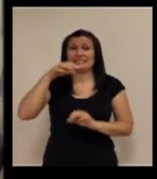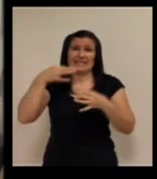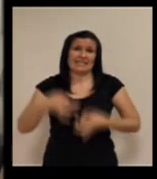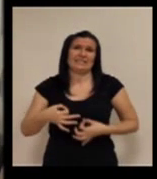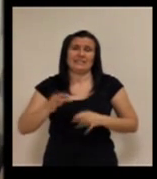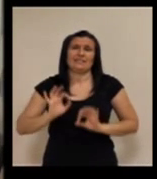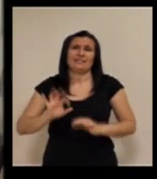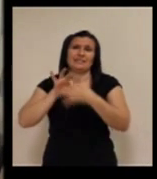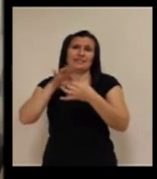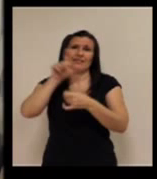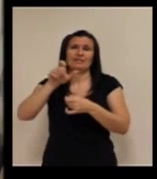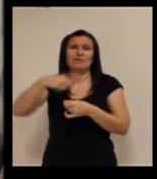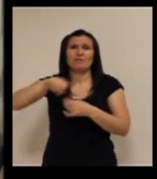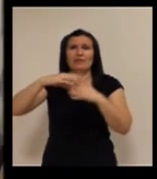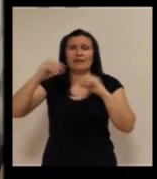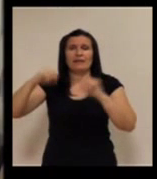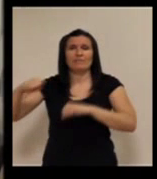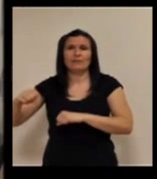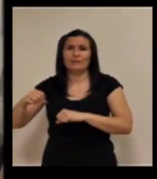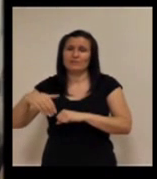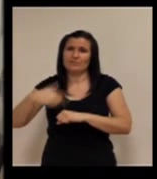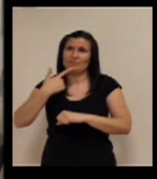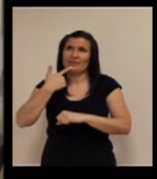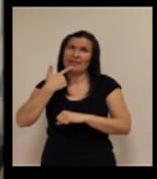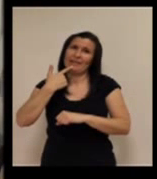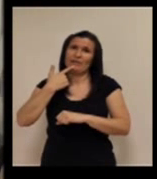para viejos al revés de lo que decía la película